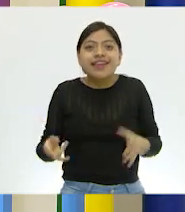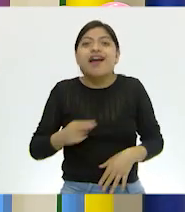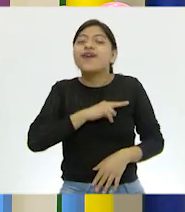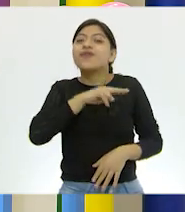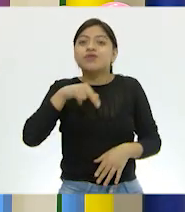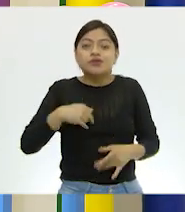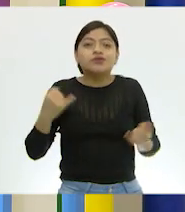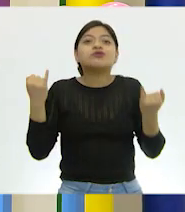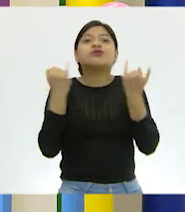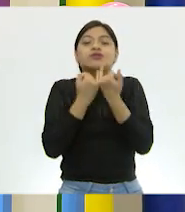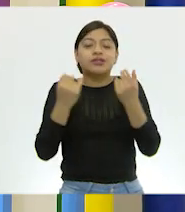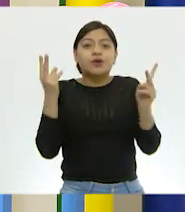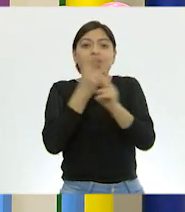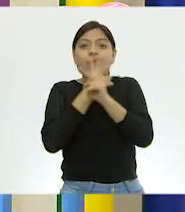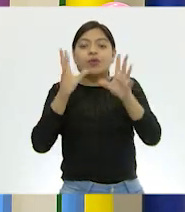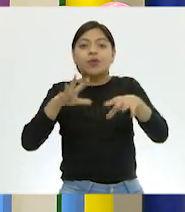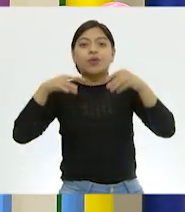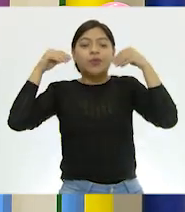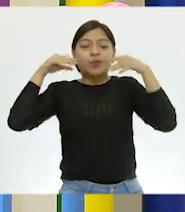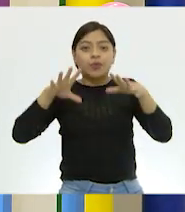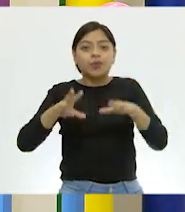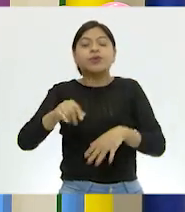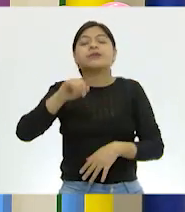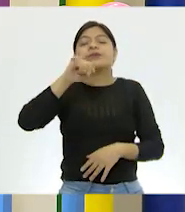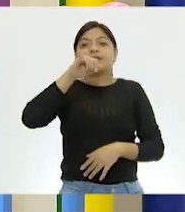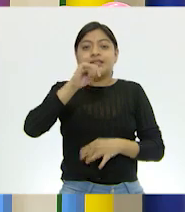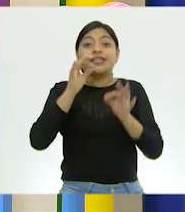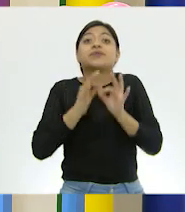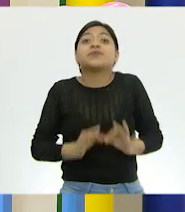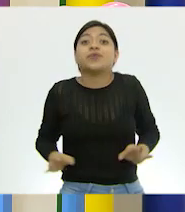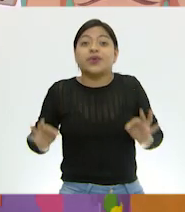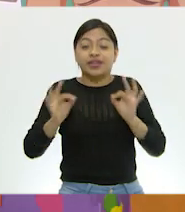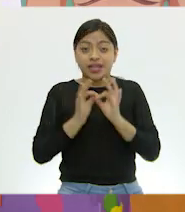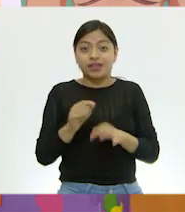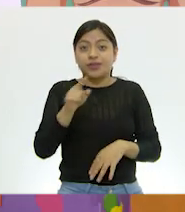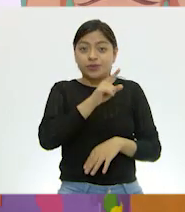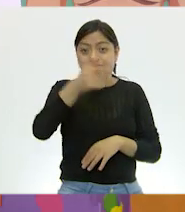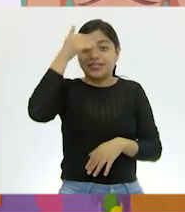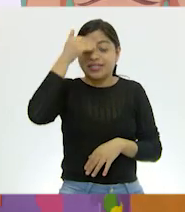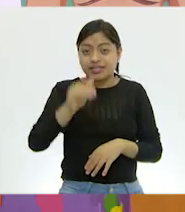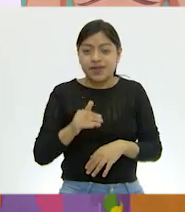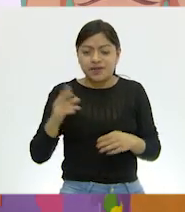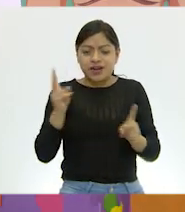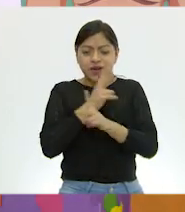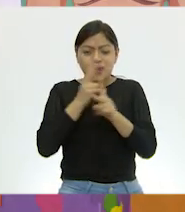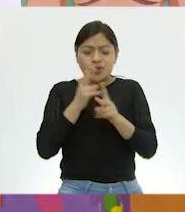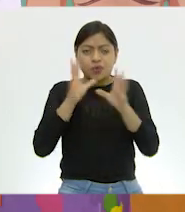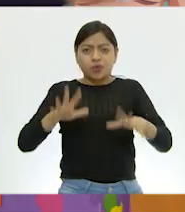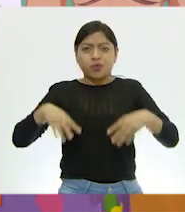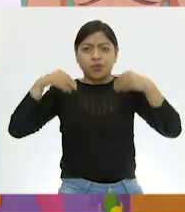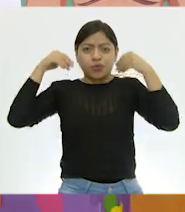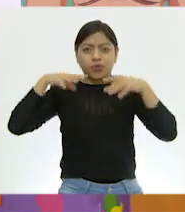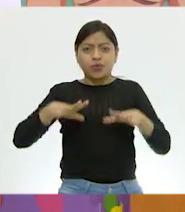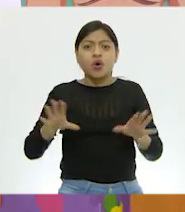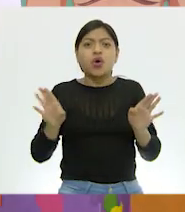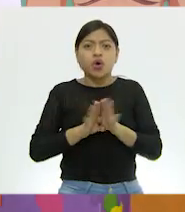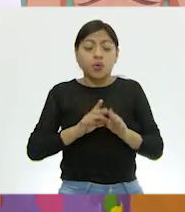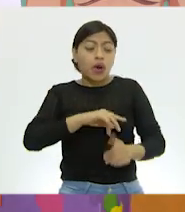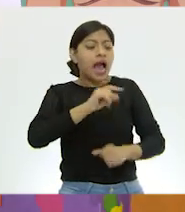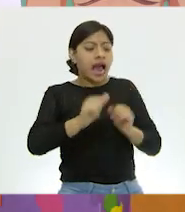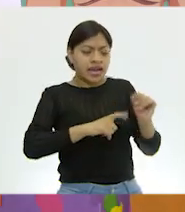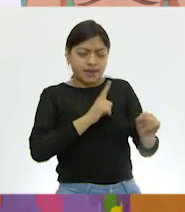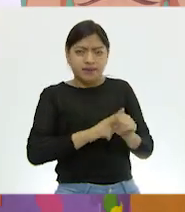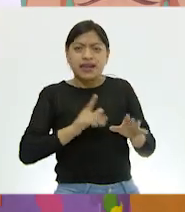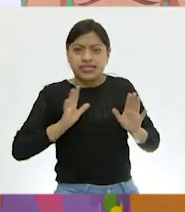especie. Muy bien. Entonces también es muy importante que sepamos cómo respiran todos esos animales, nosotros